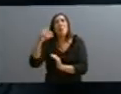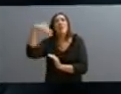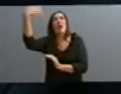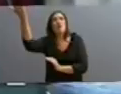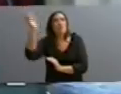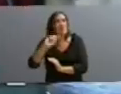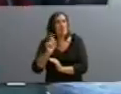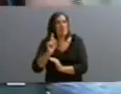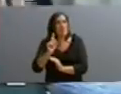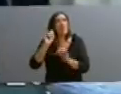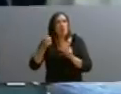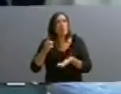tuvo que ver también hacia adentro.